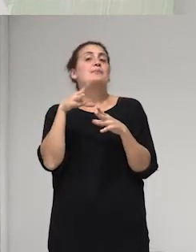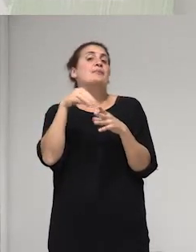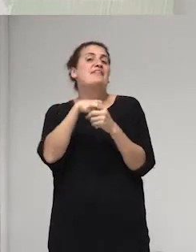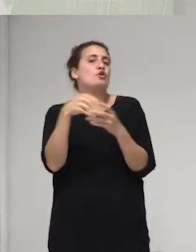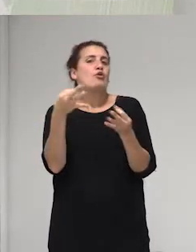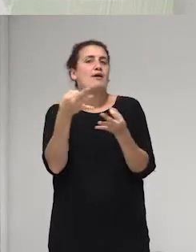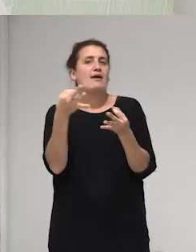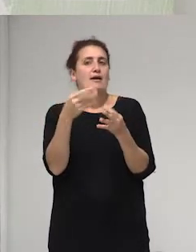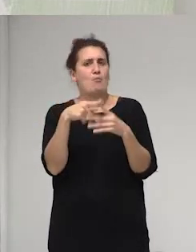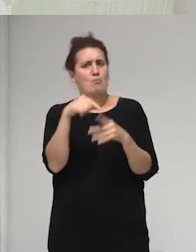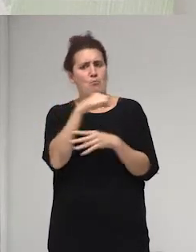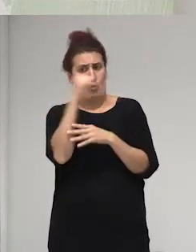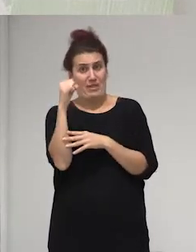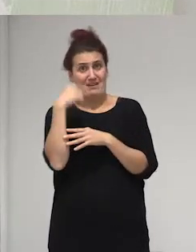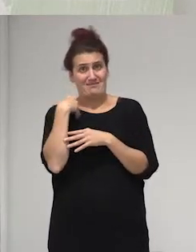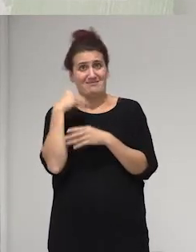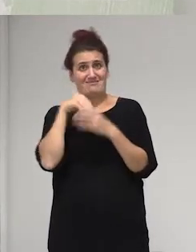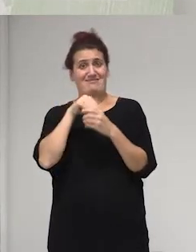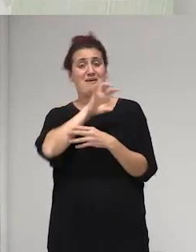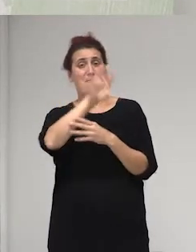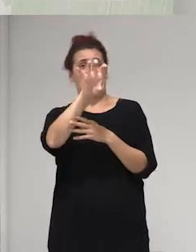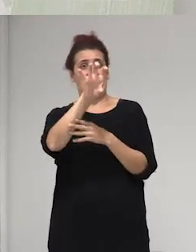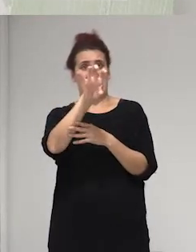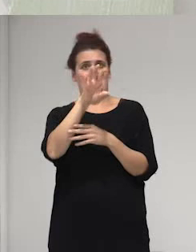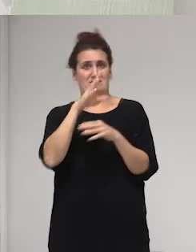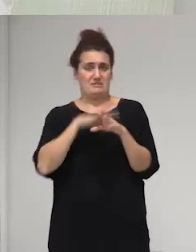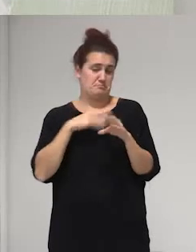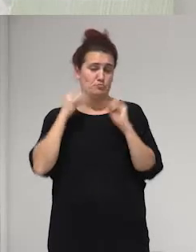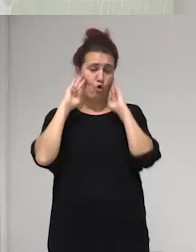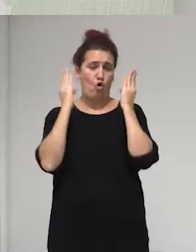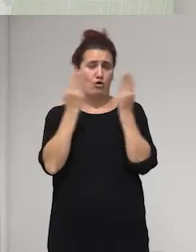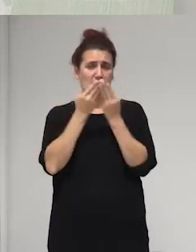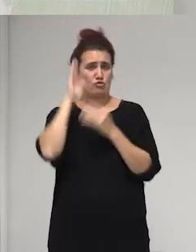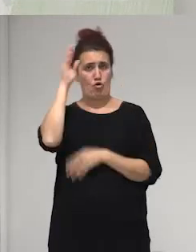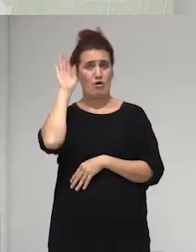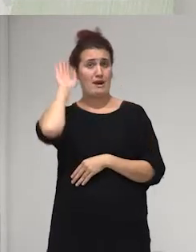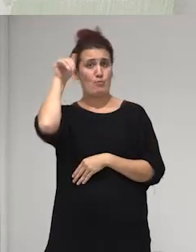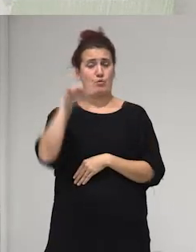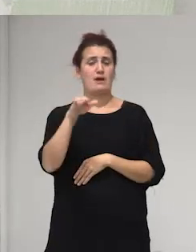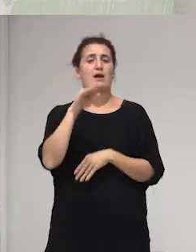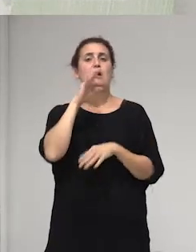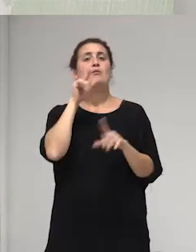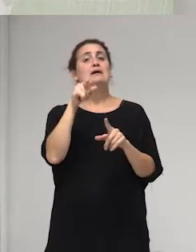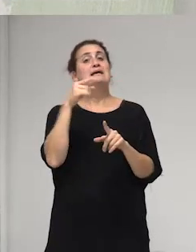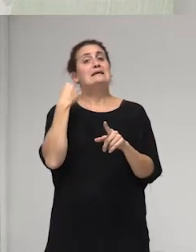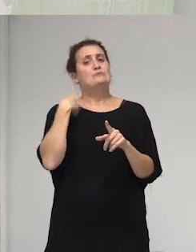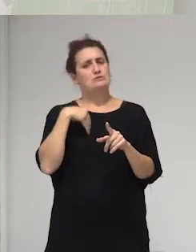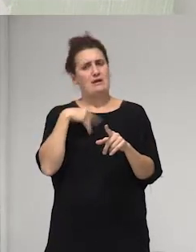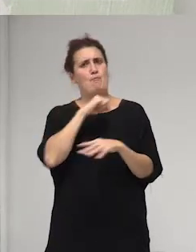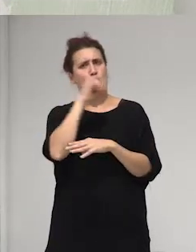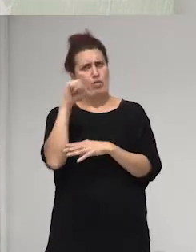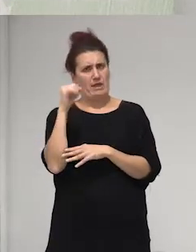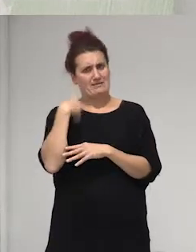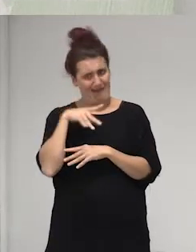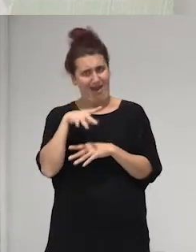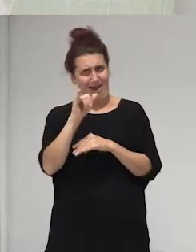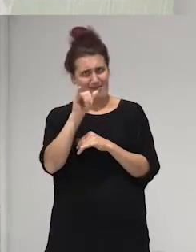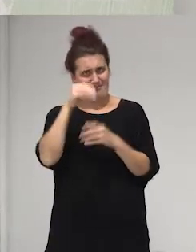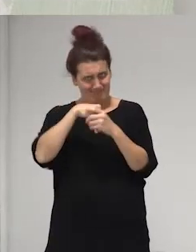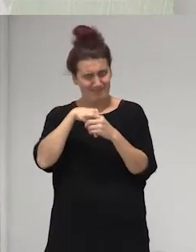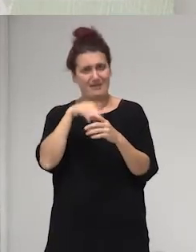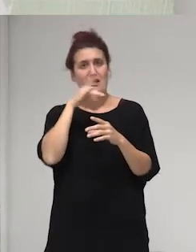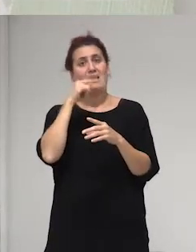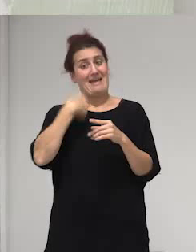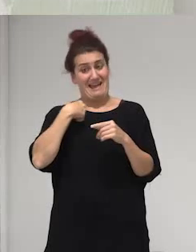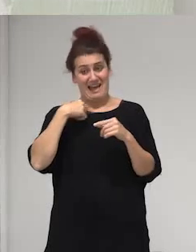poder del Estado que es el Congreso de la República pero aún ahí cuestionando ese poder instituido que no nos